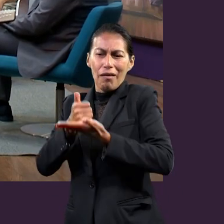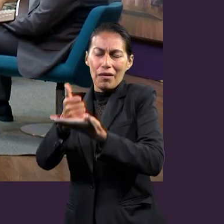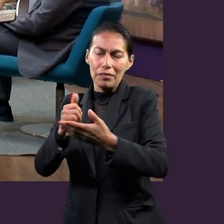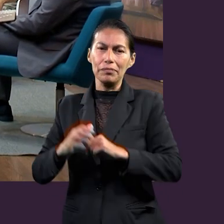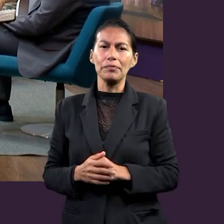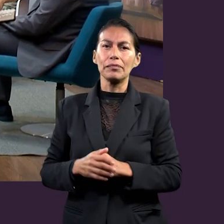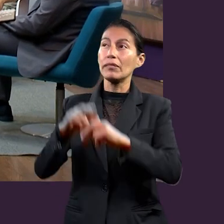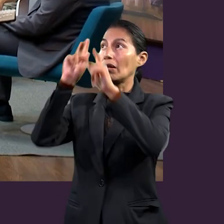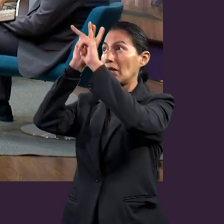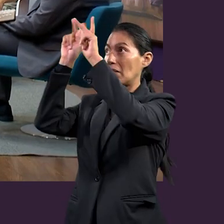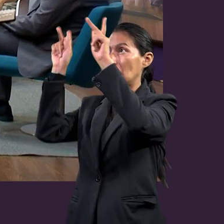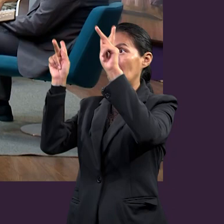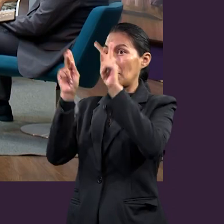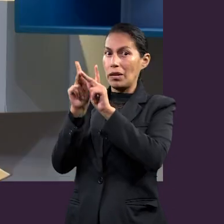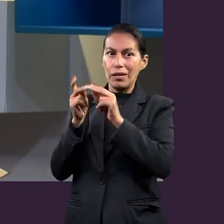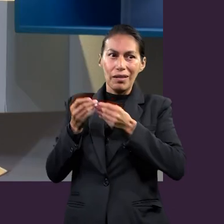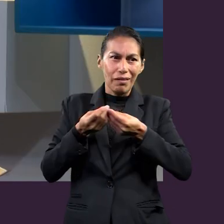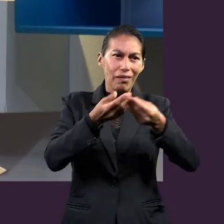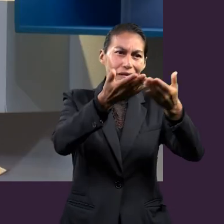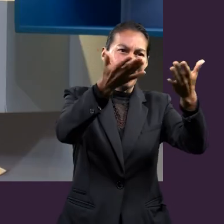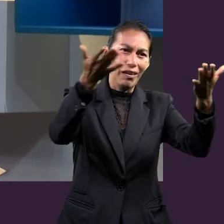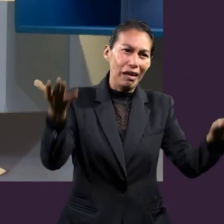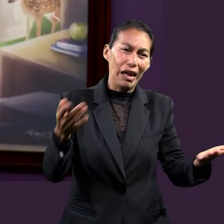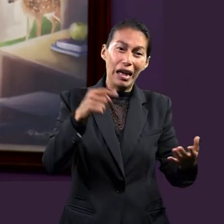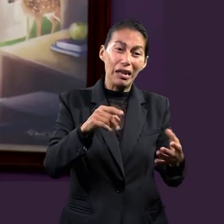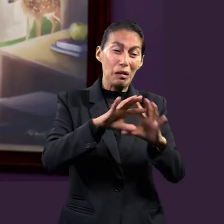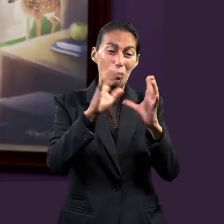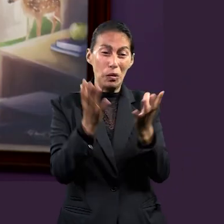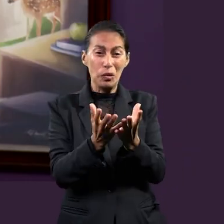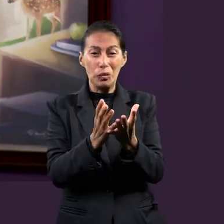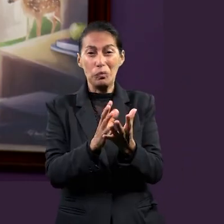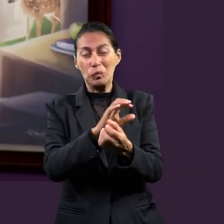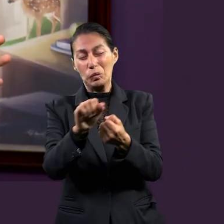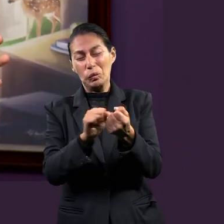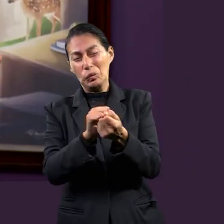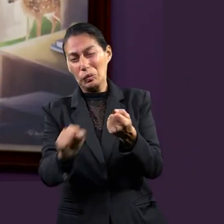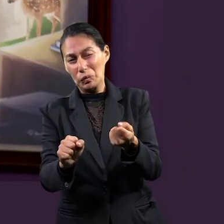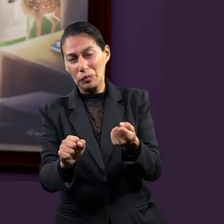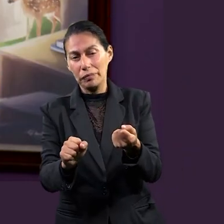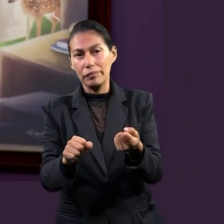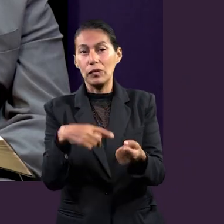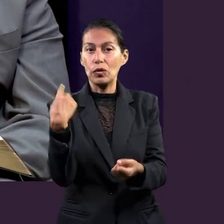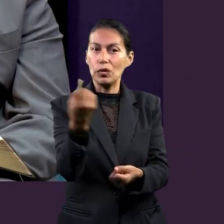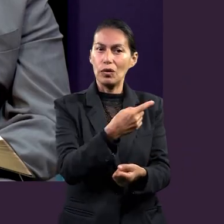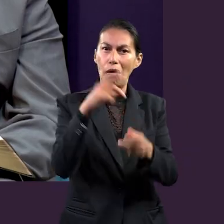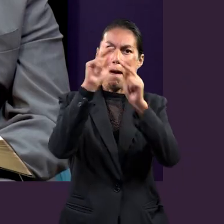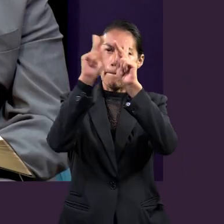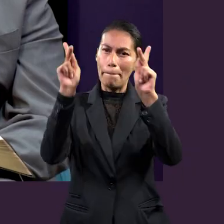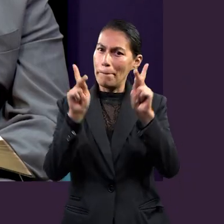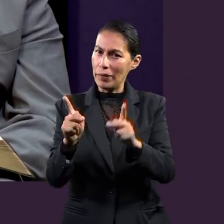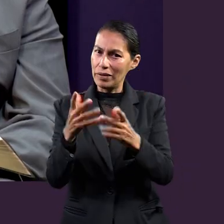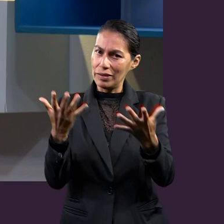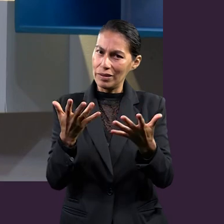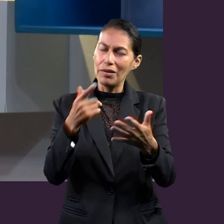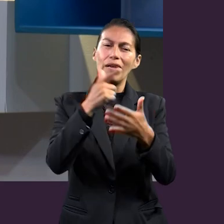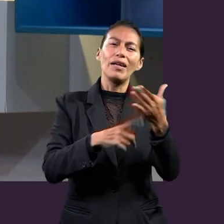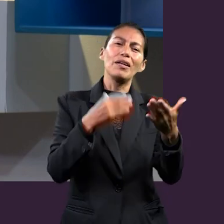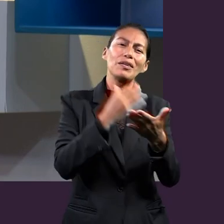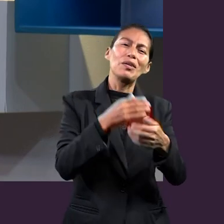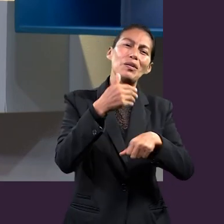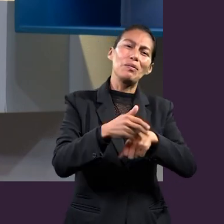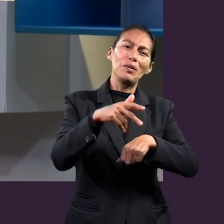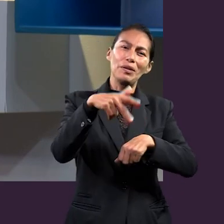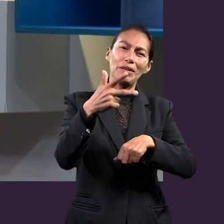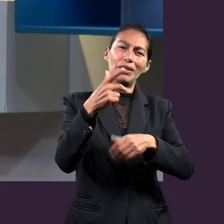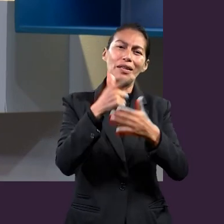tiro de gracia. Así es. Yair. Paz para anunciar un mundo que está destruyéndose. Esto fue Haciendo la Paz,